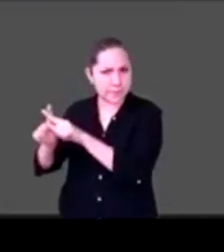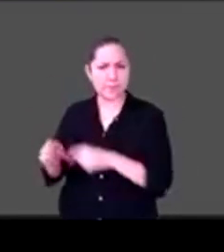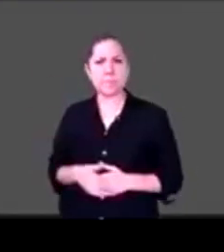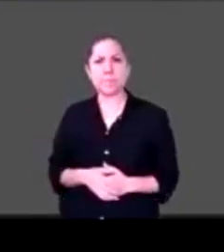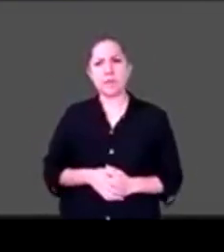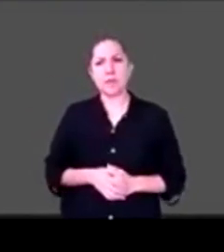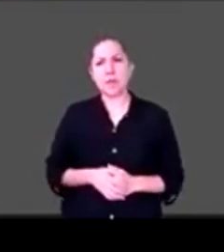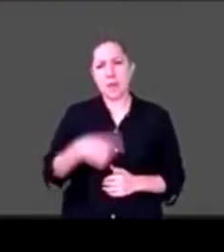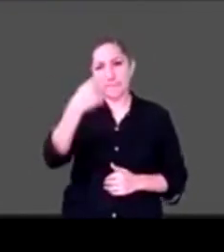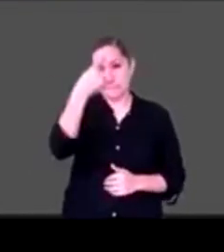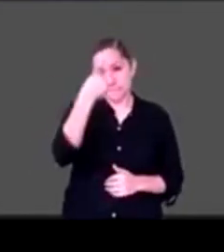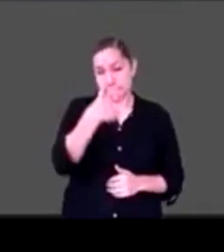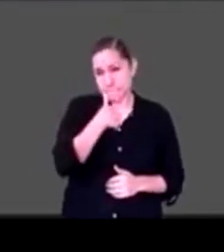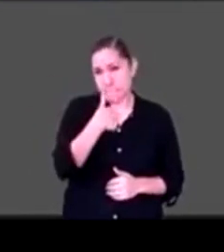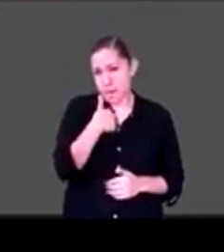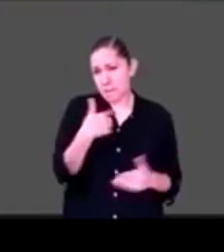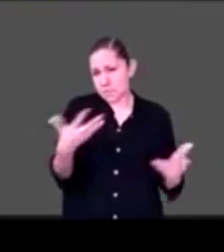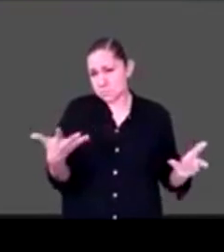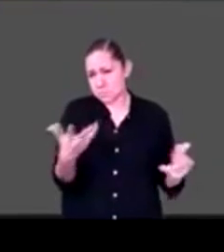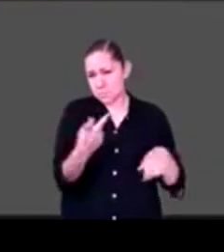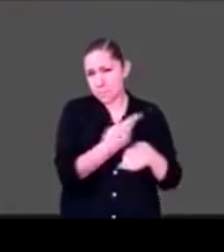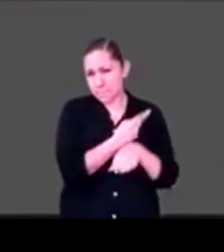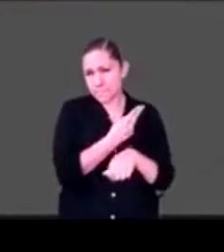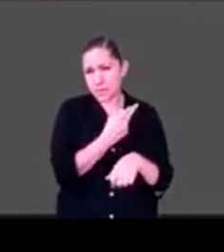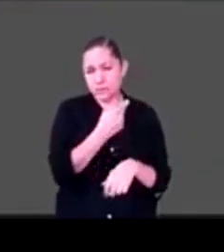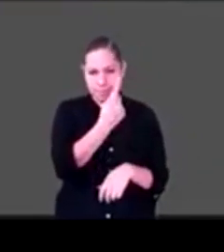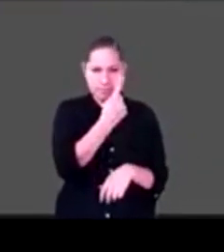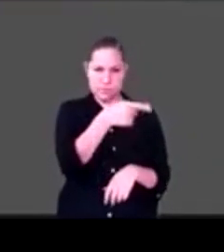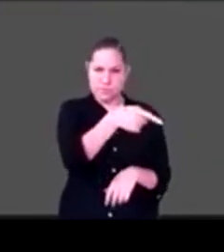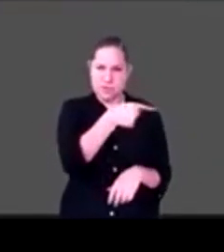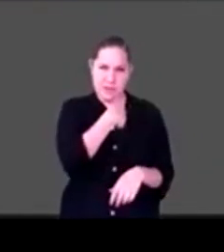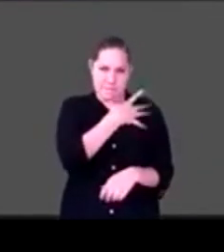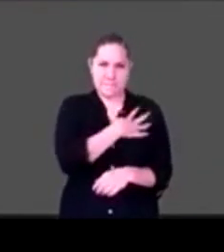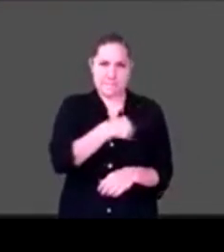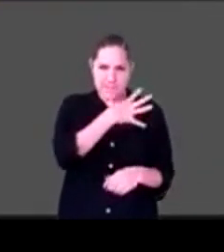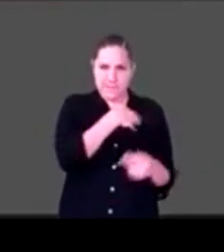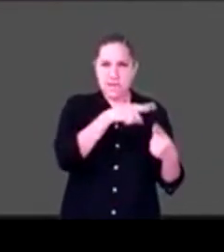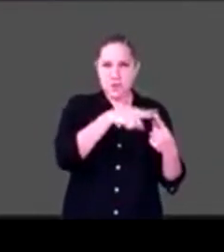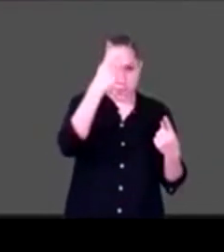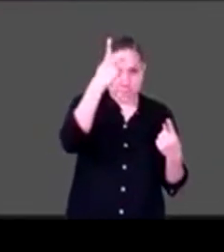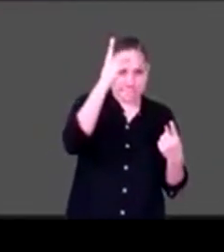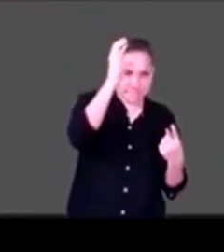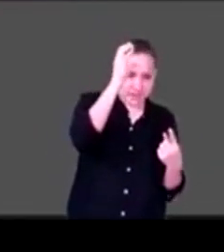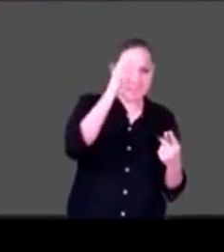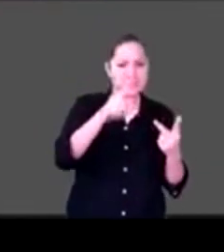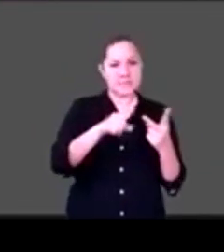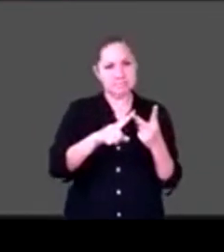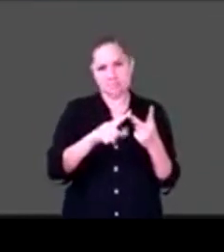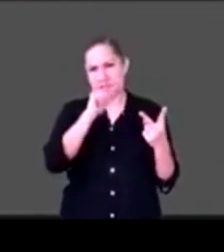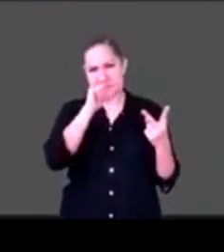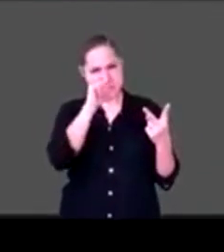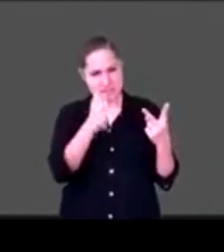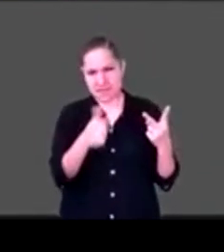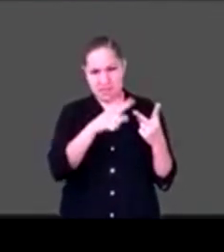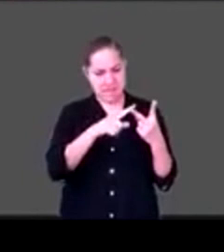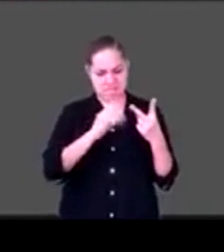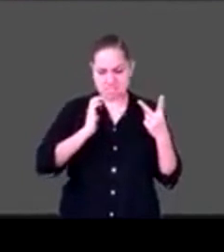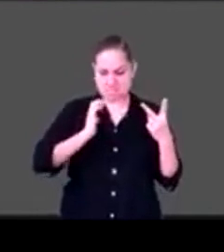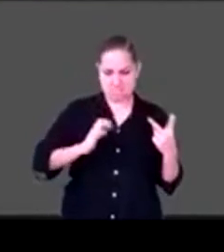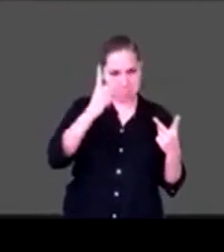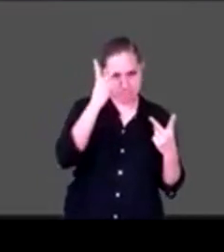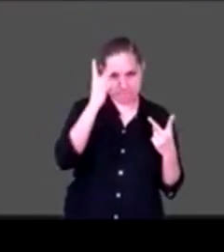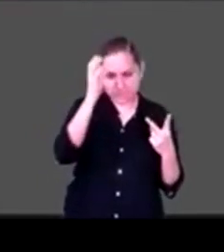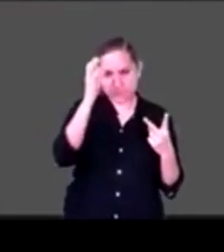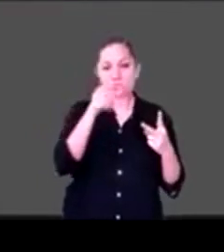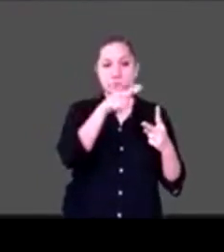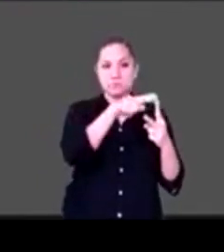les dije un hijo con parálisis cerebral y otro sin parálisis cerebral Bruno y Luca y los descubrí a Bruno